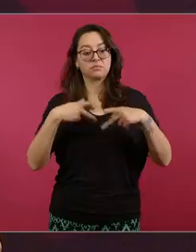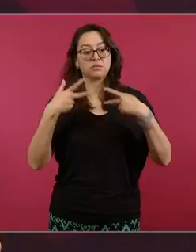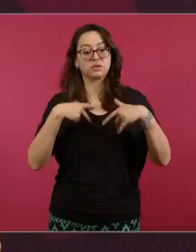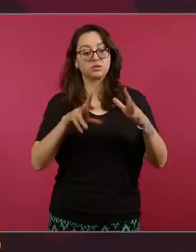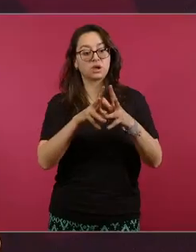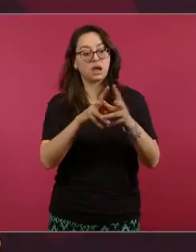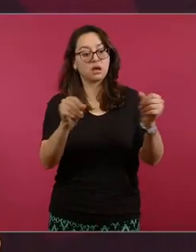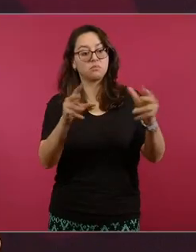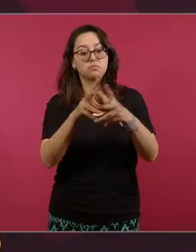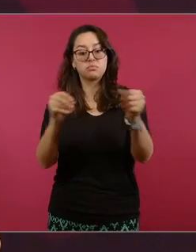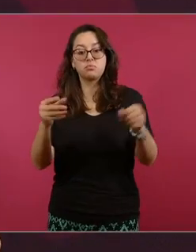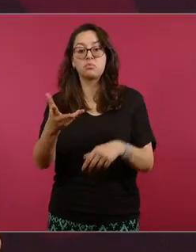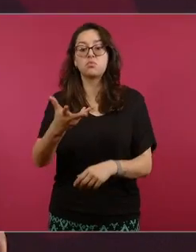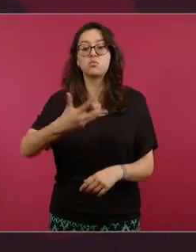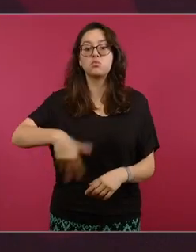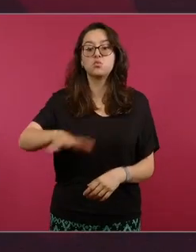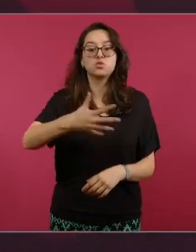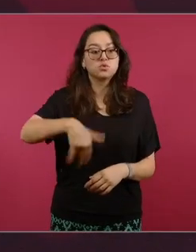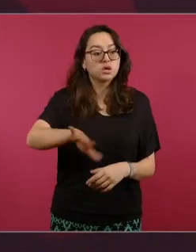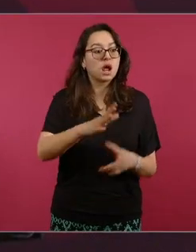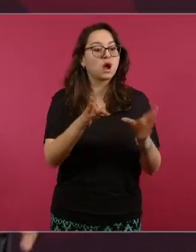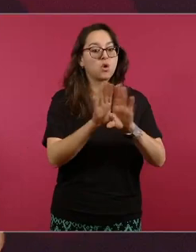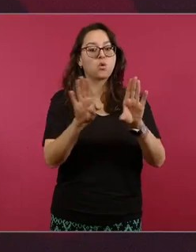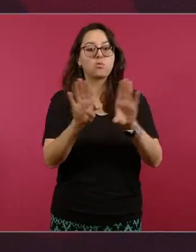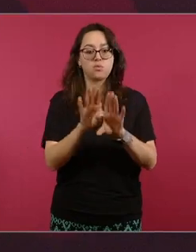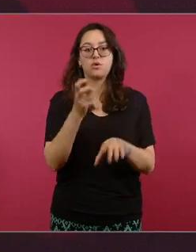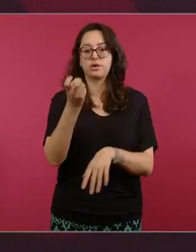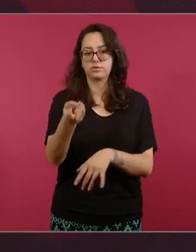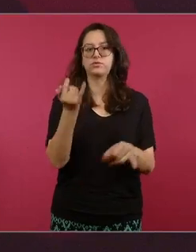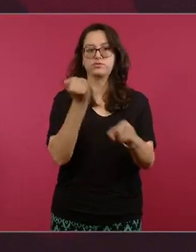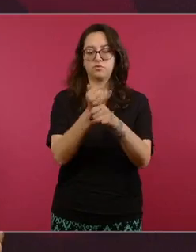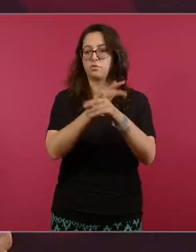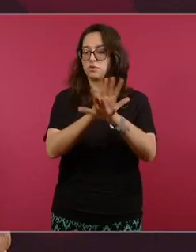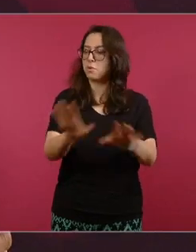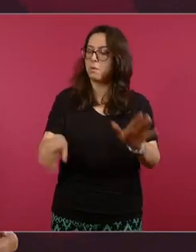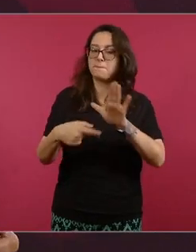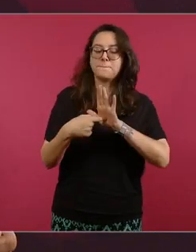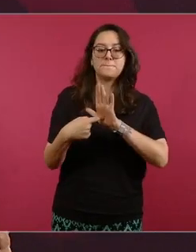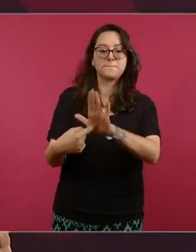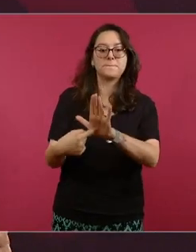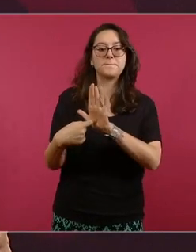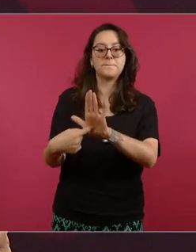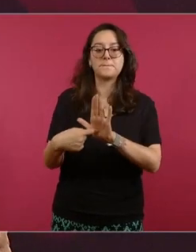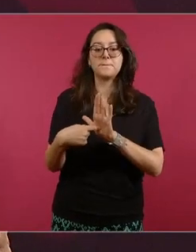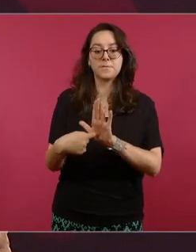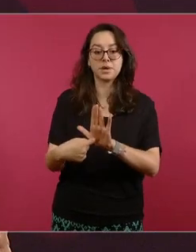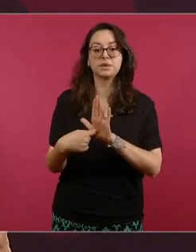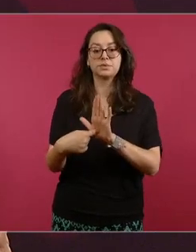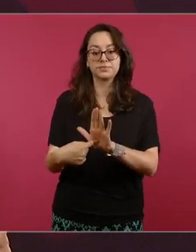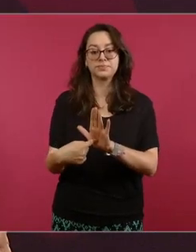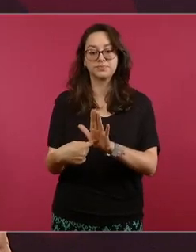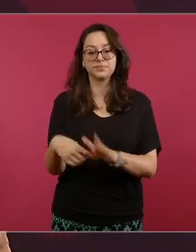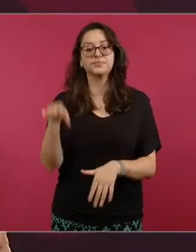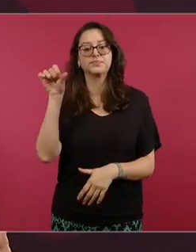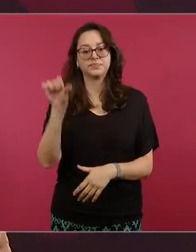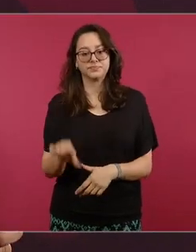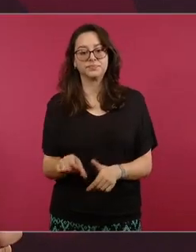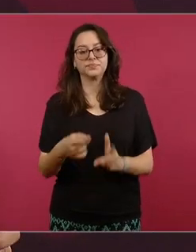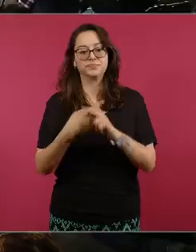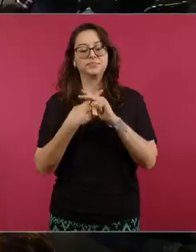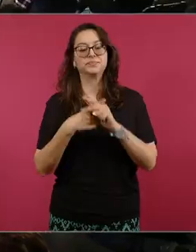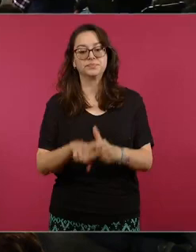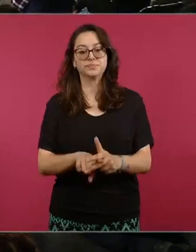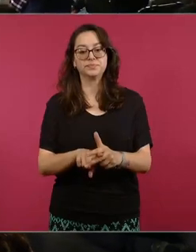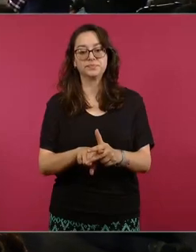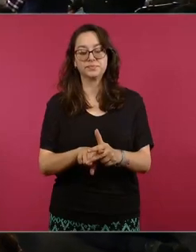desaparecidas. Tenemos ya esos informes y vamos a iniciar con